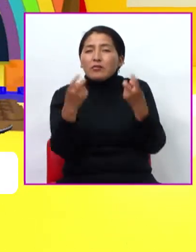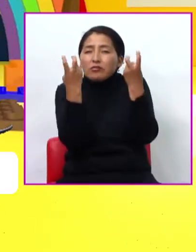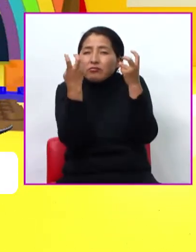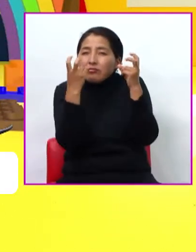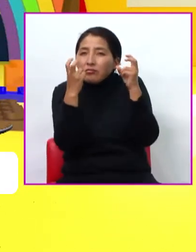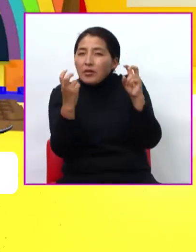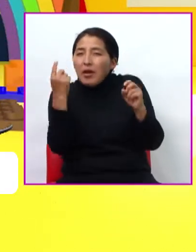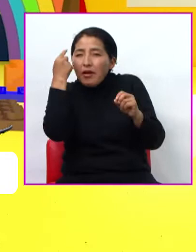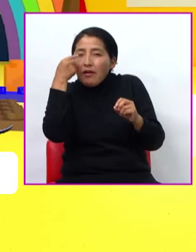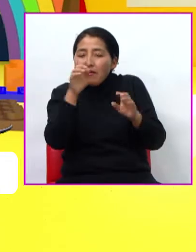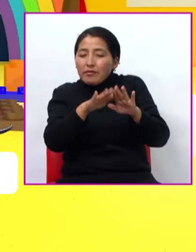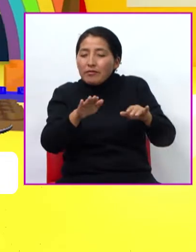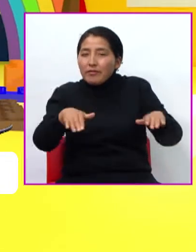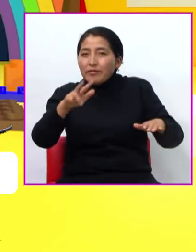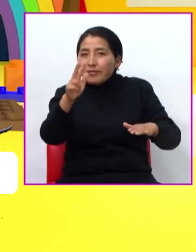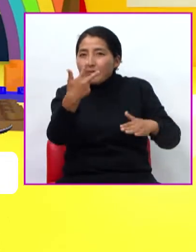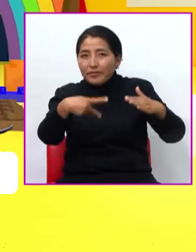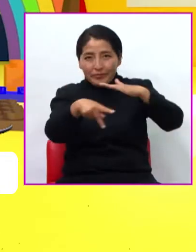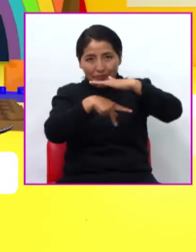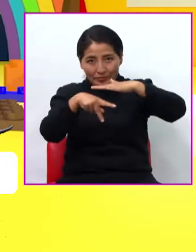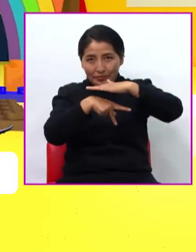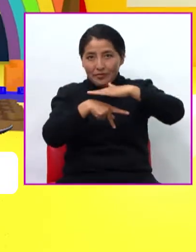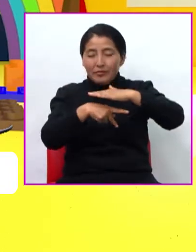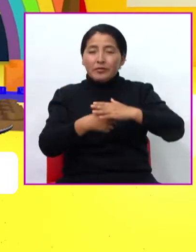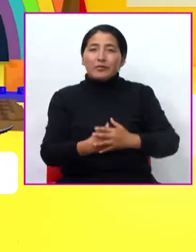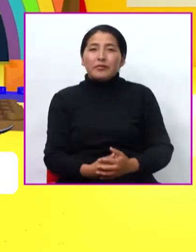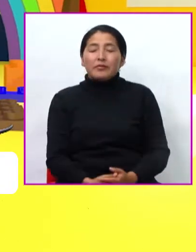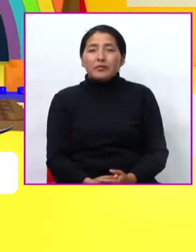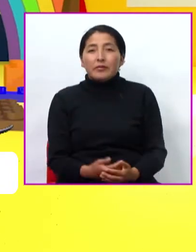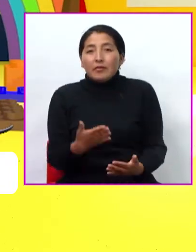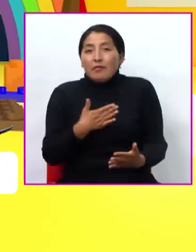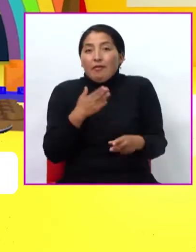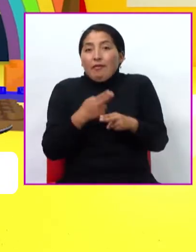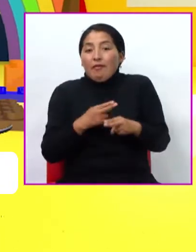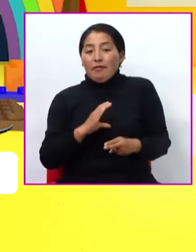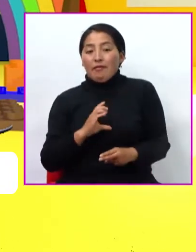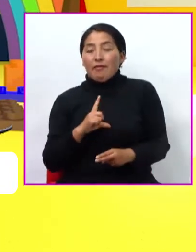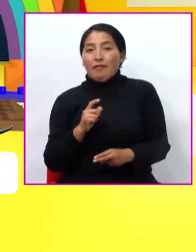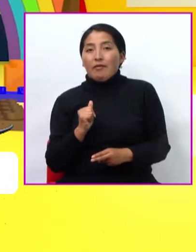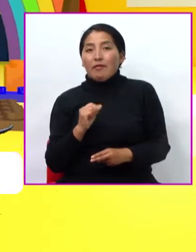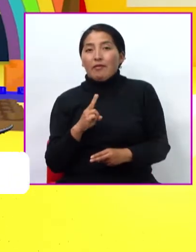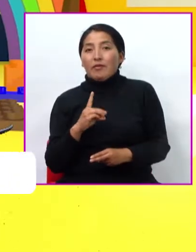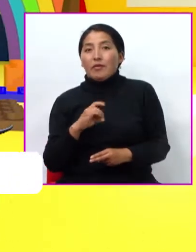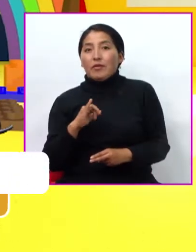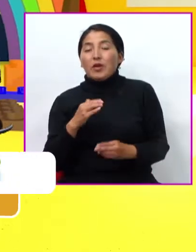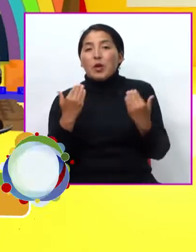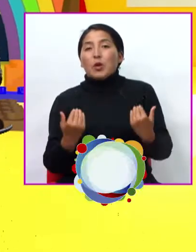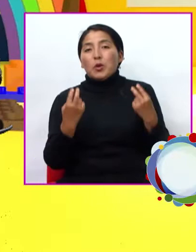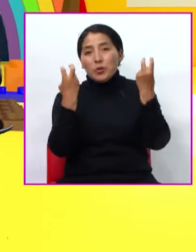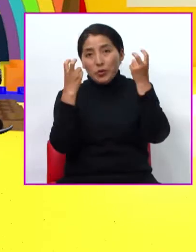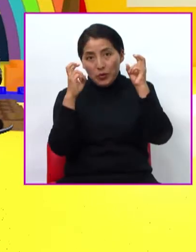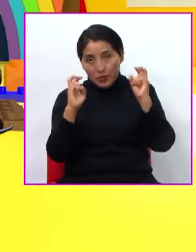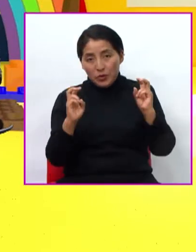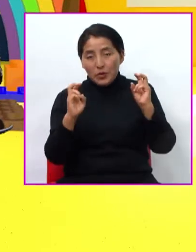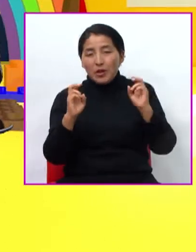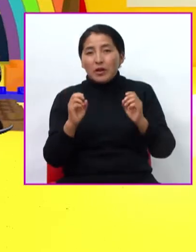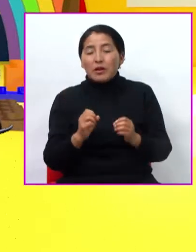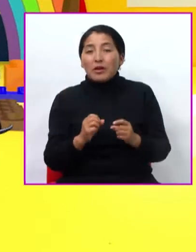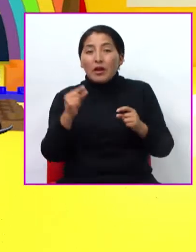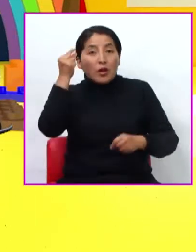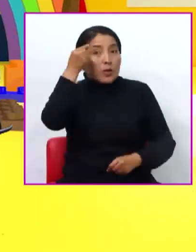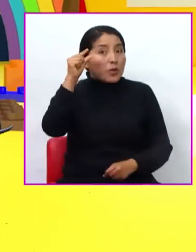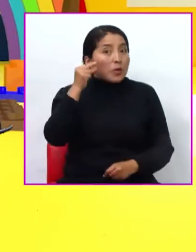para niños de tercer grado de primaria. Mi nombre es Claudia y el tema que llevaremos hoy es